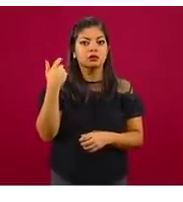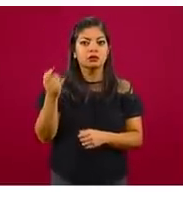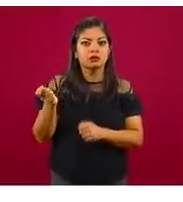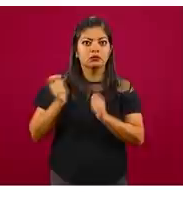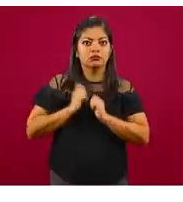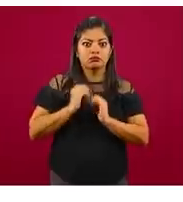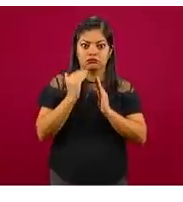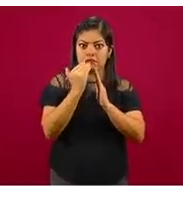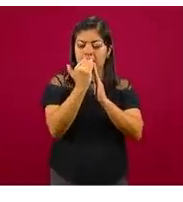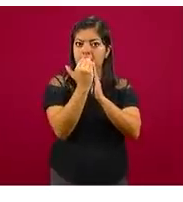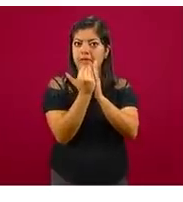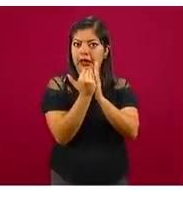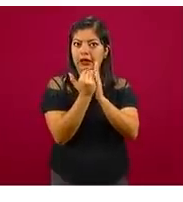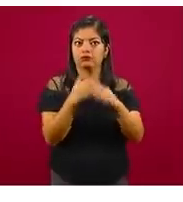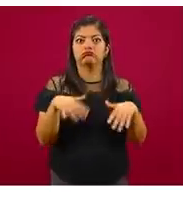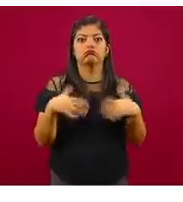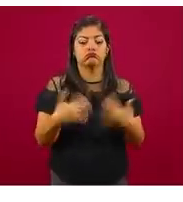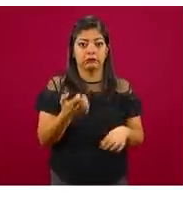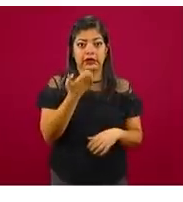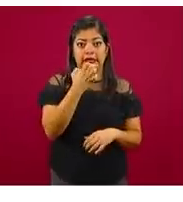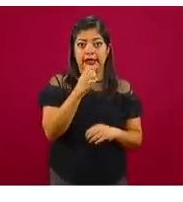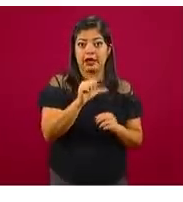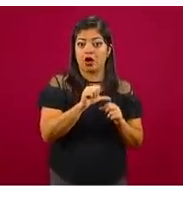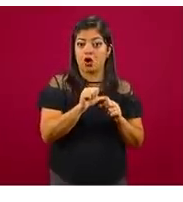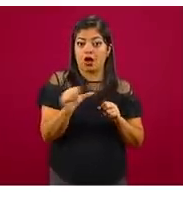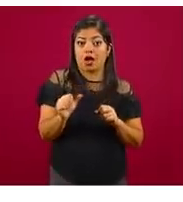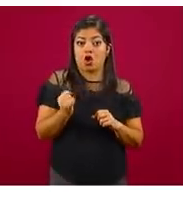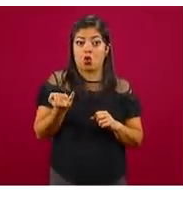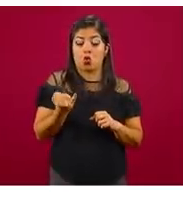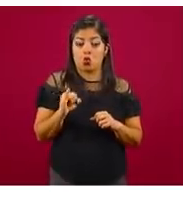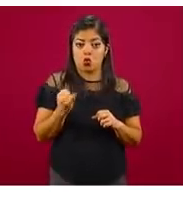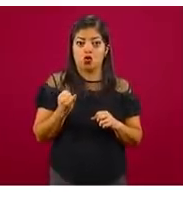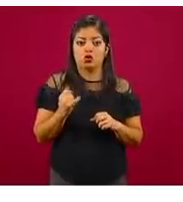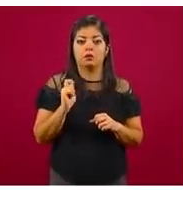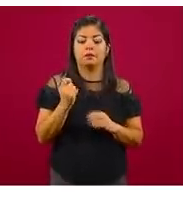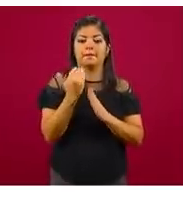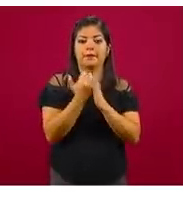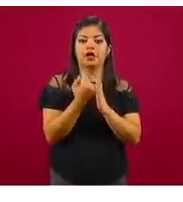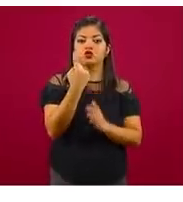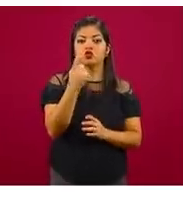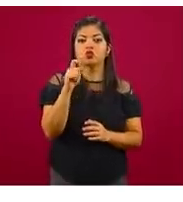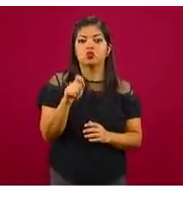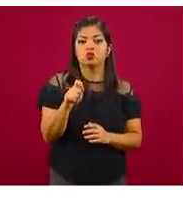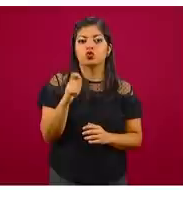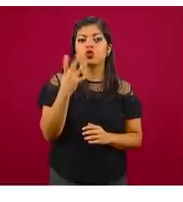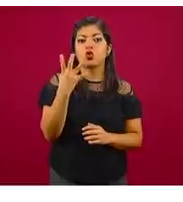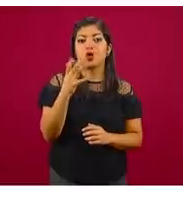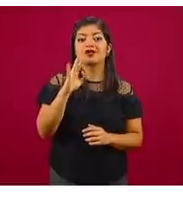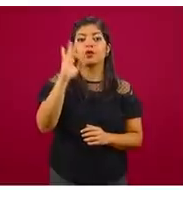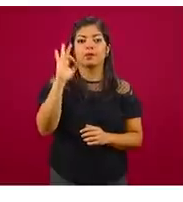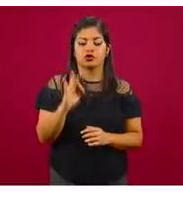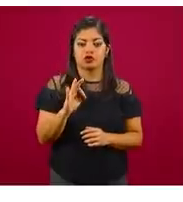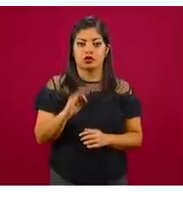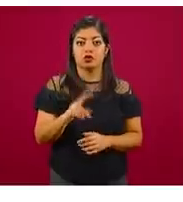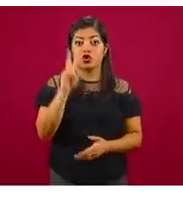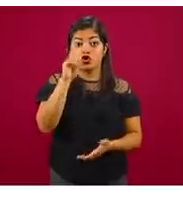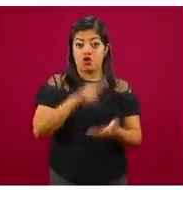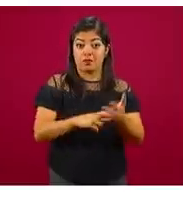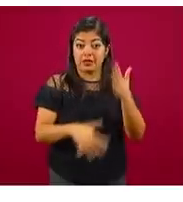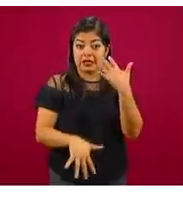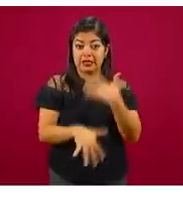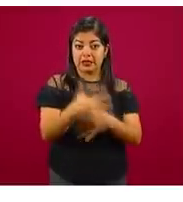recibimos la administración. De enero a junio es un menos 1.4 por ciento. El 2015,